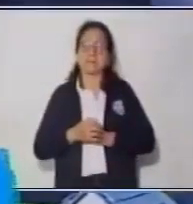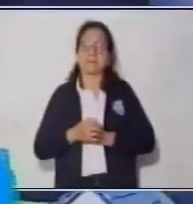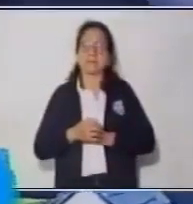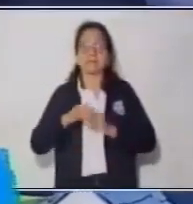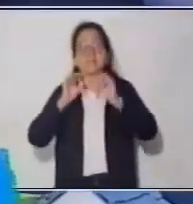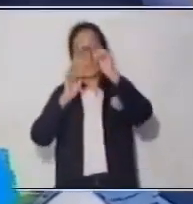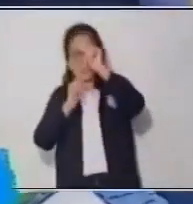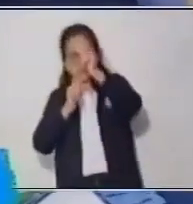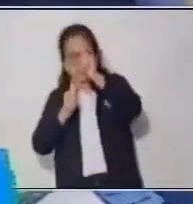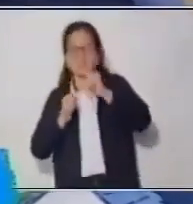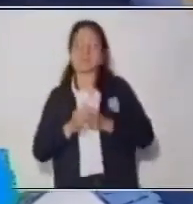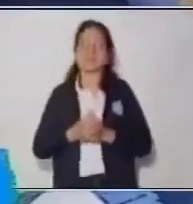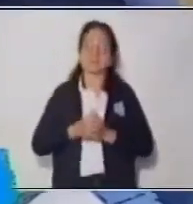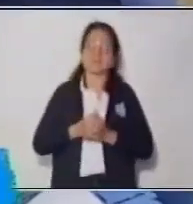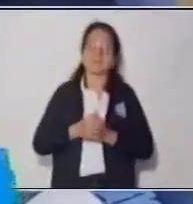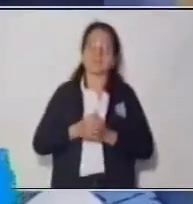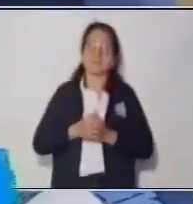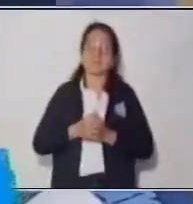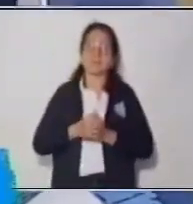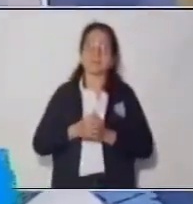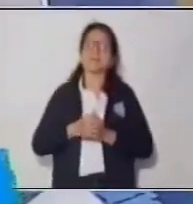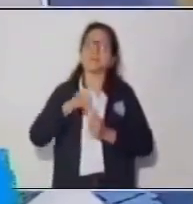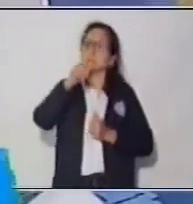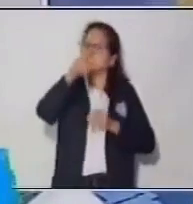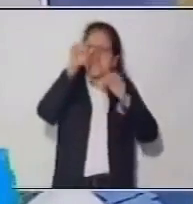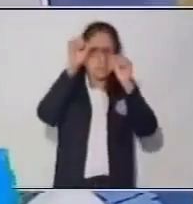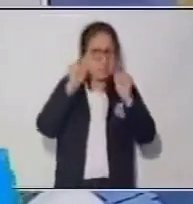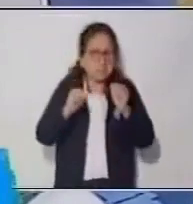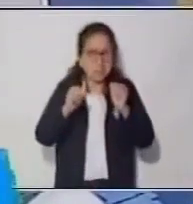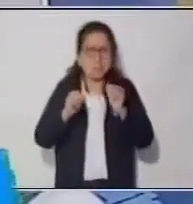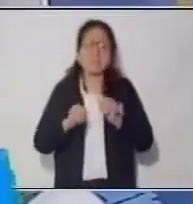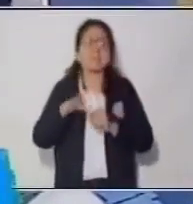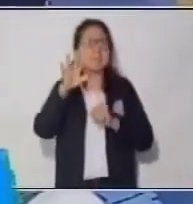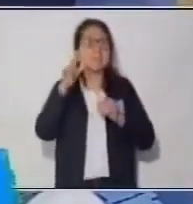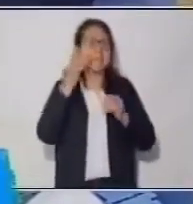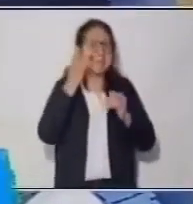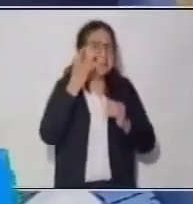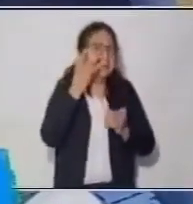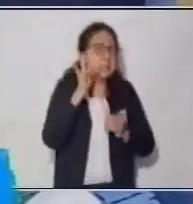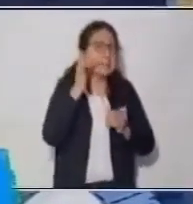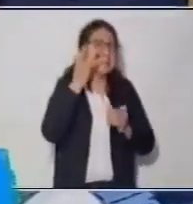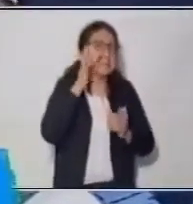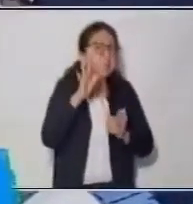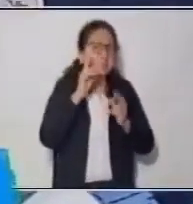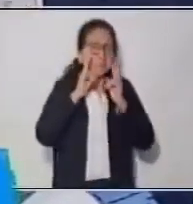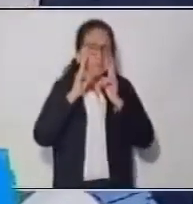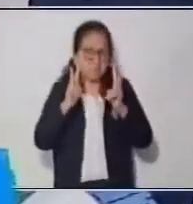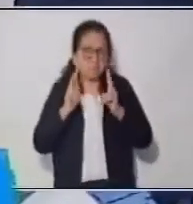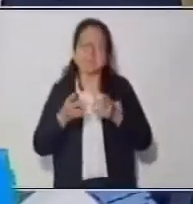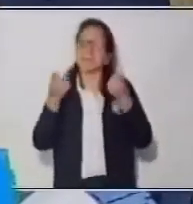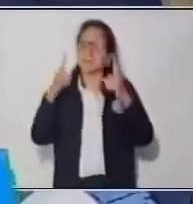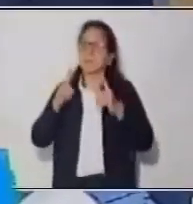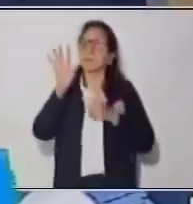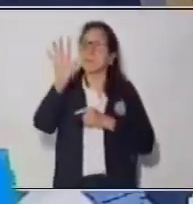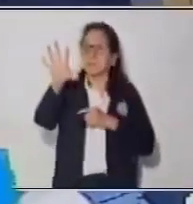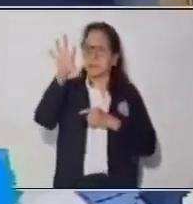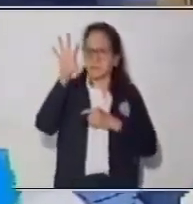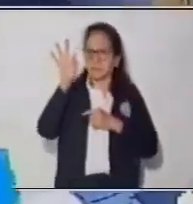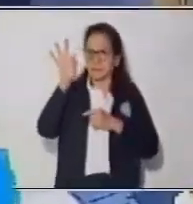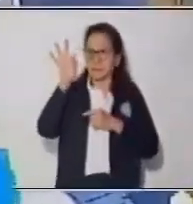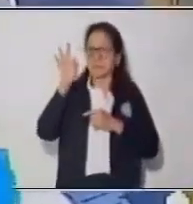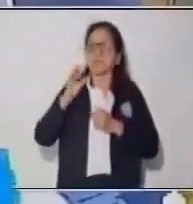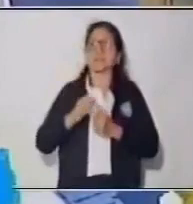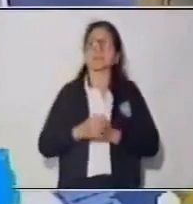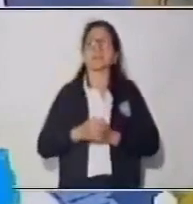el 15, y así tú puedes ir revisando. Pero también nosotros encontramos que